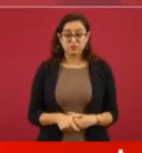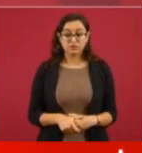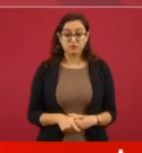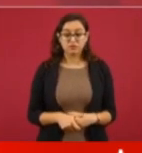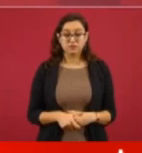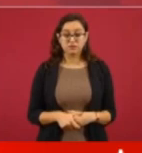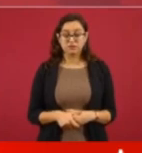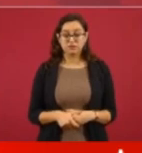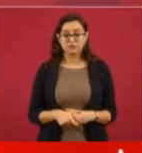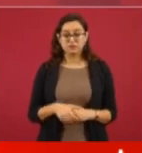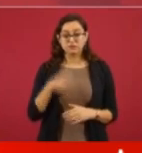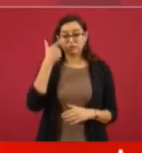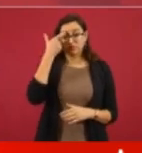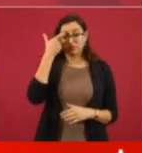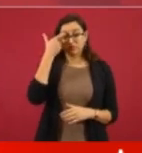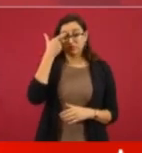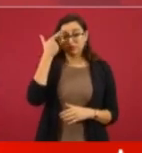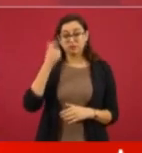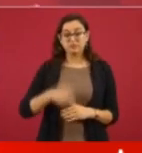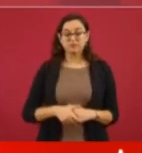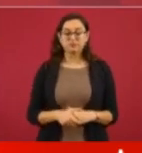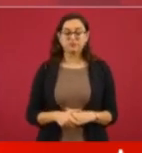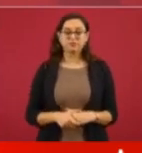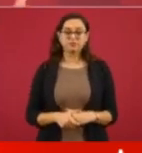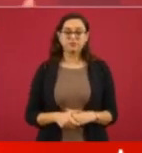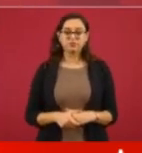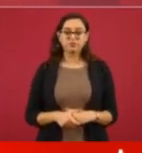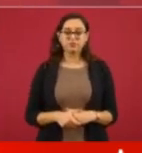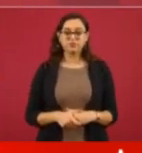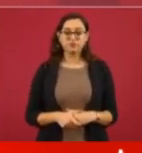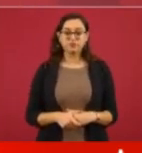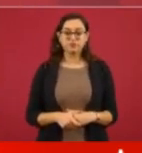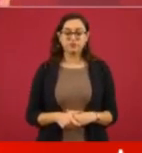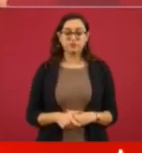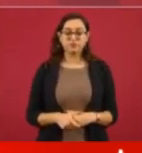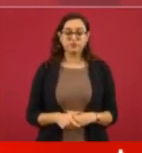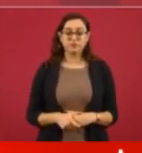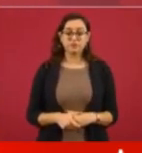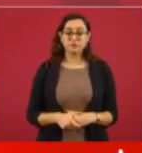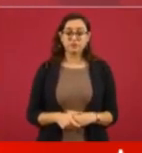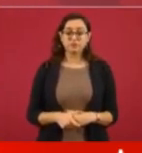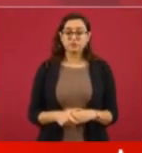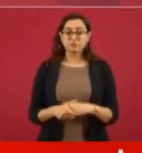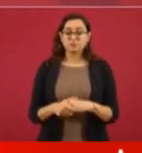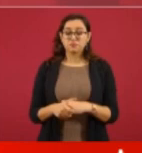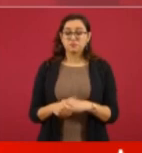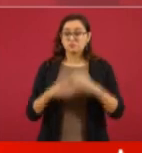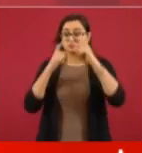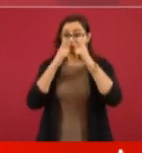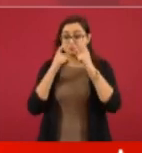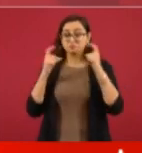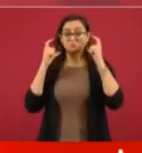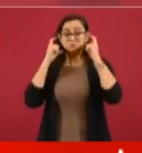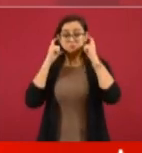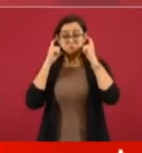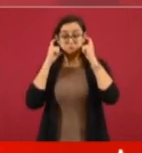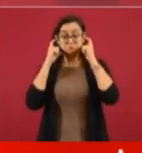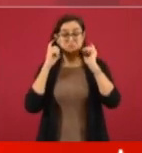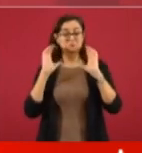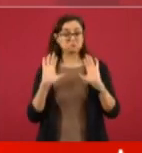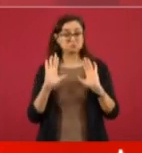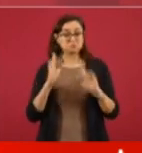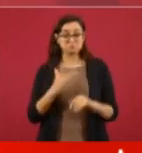Entonces, si se usa el cubrebocas y de esa manera se siente